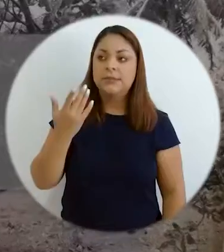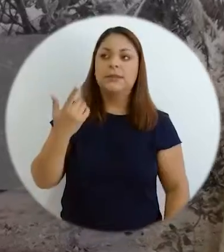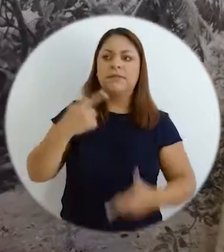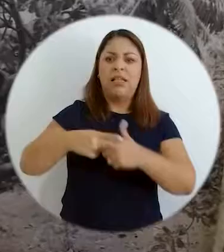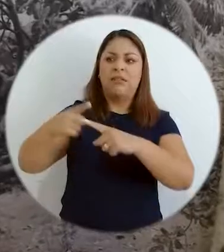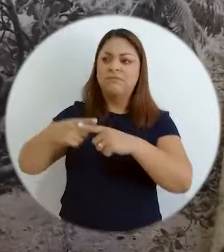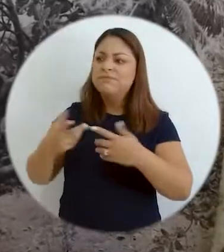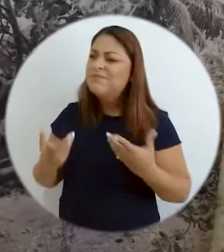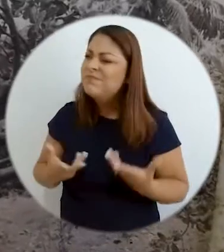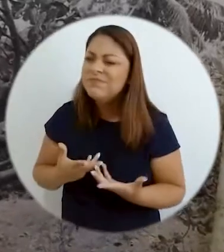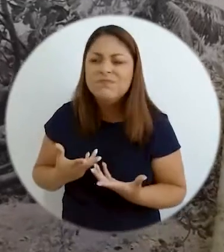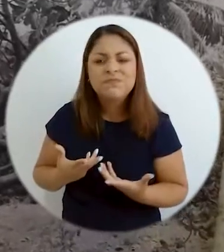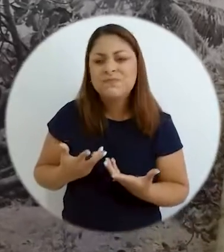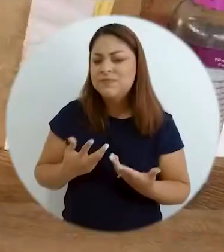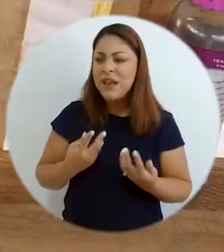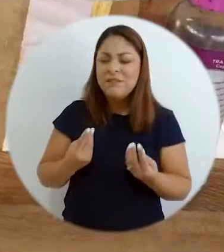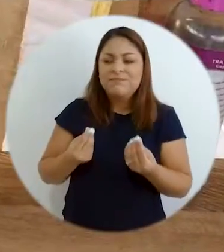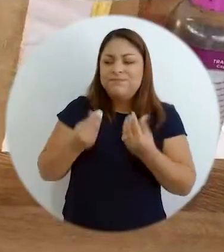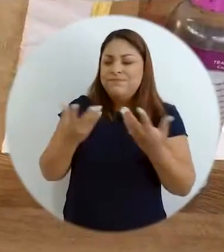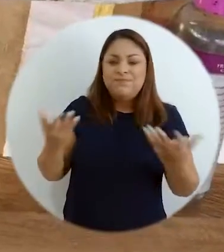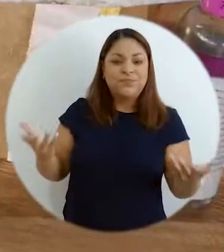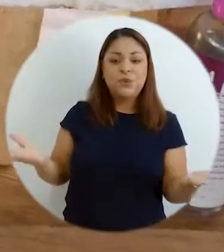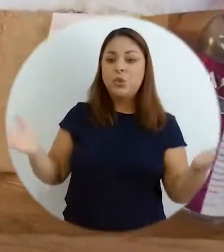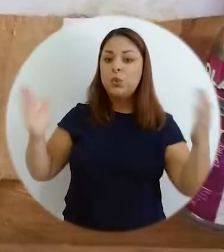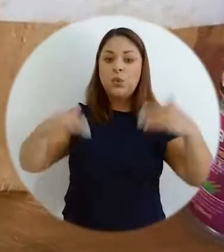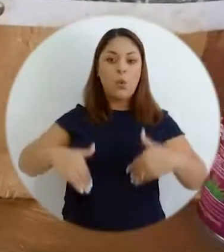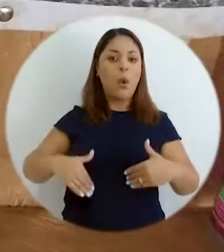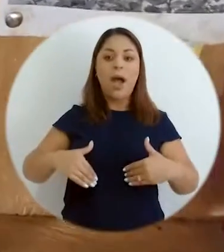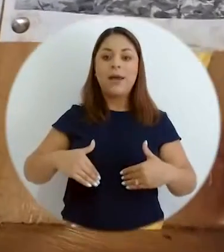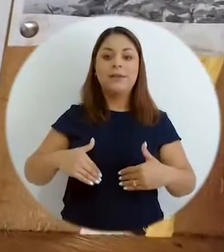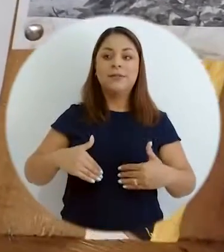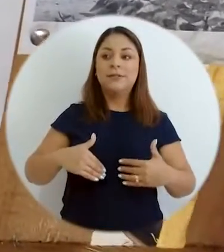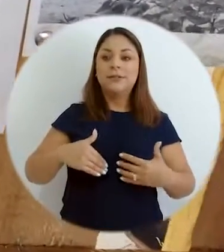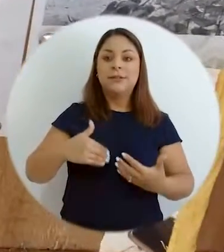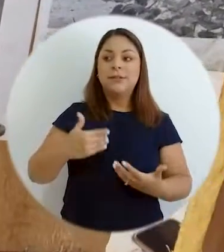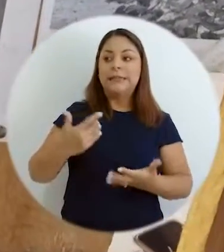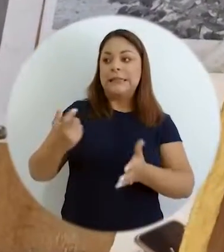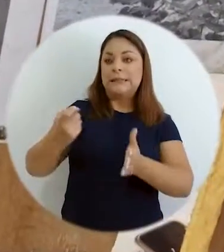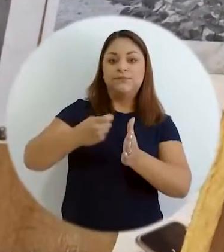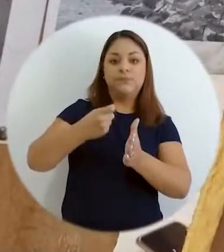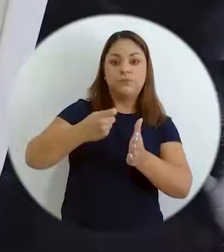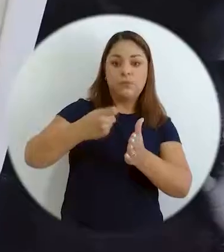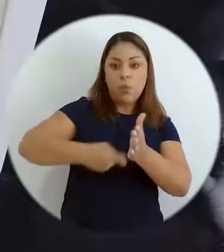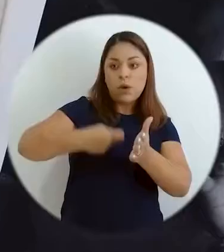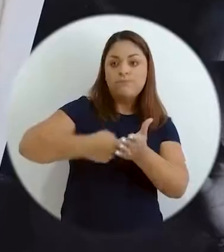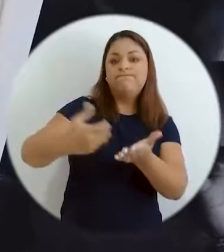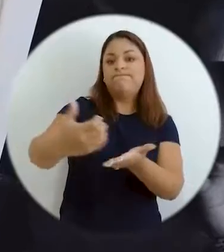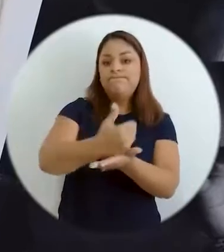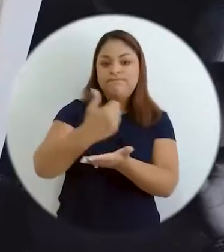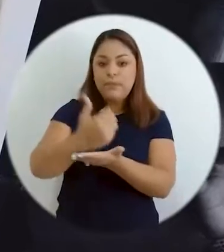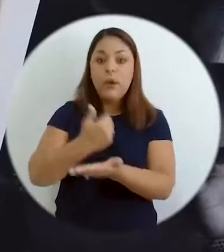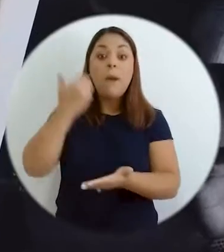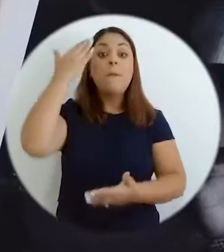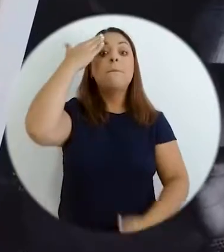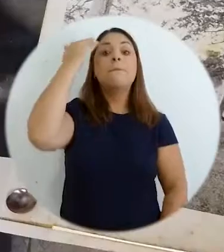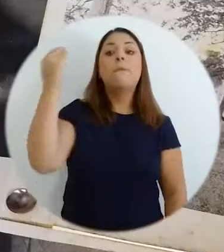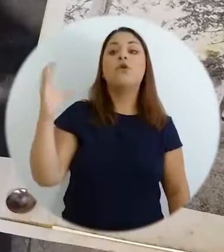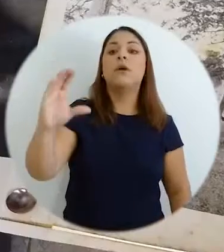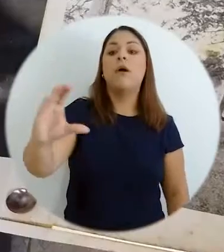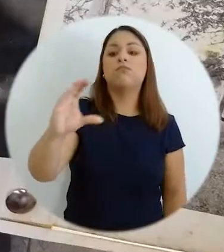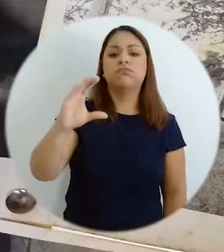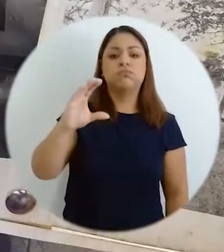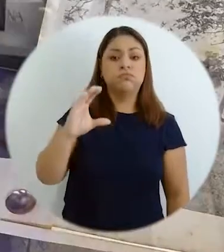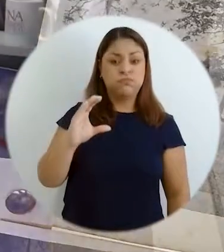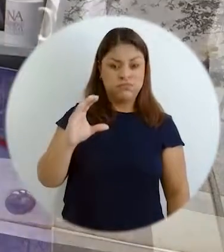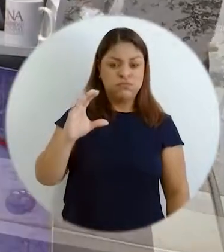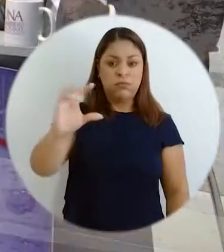locales, donde efectivamente no tienen dotación de impuestos, porque los niveles de ingresos familiares, Maribel, son